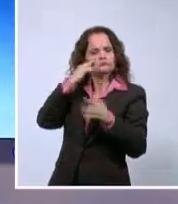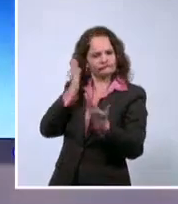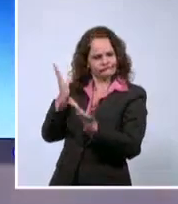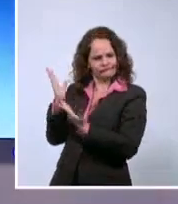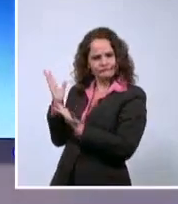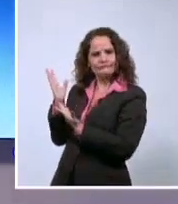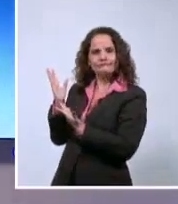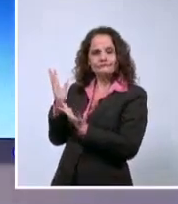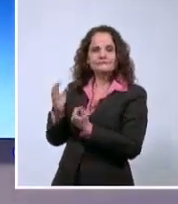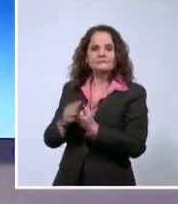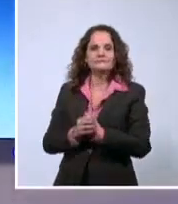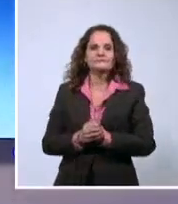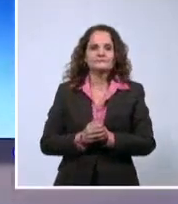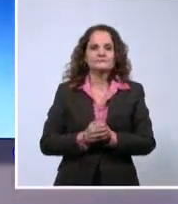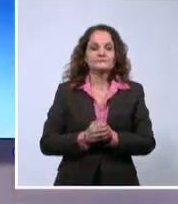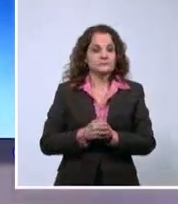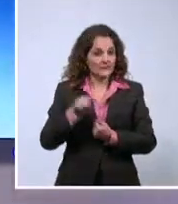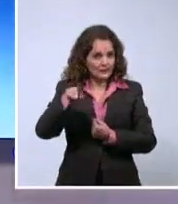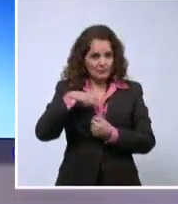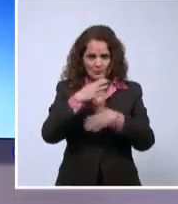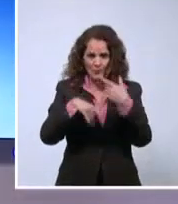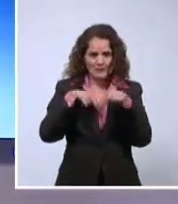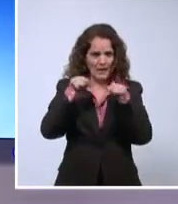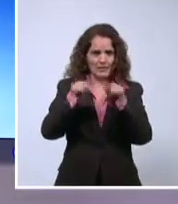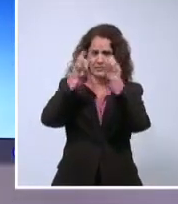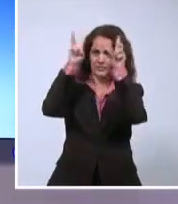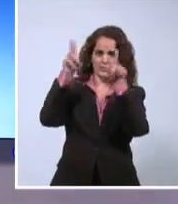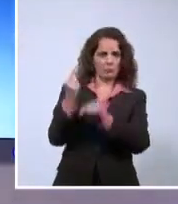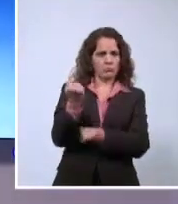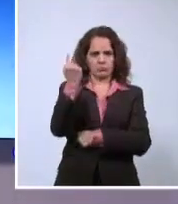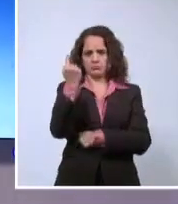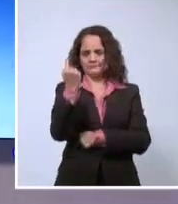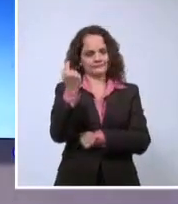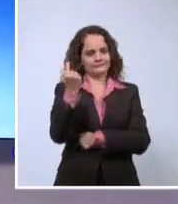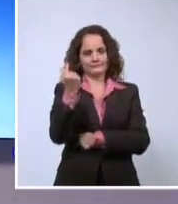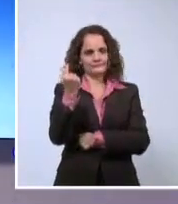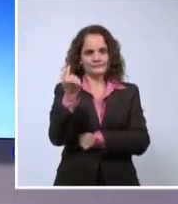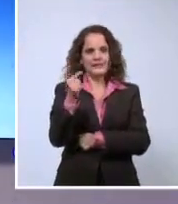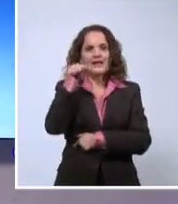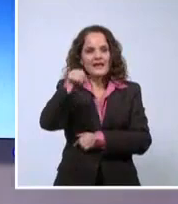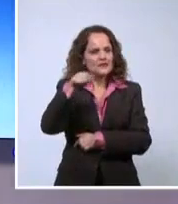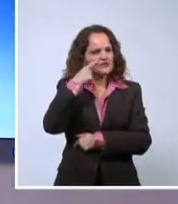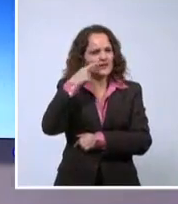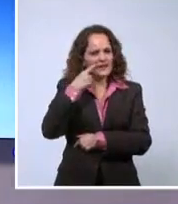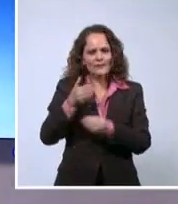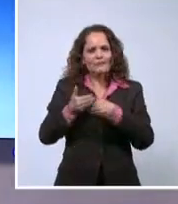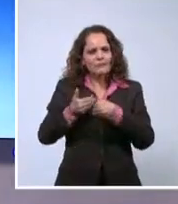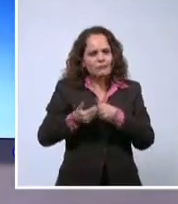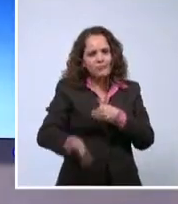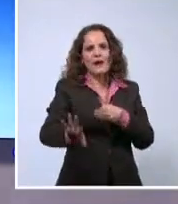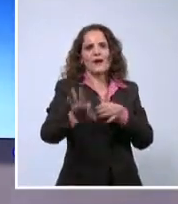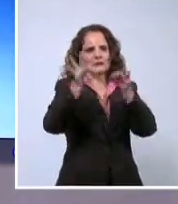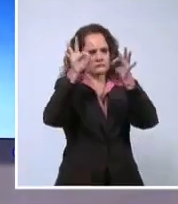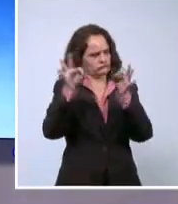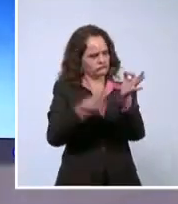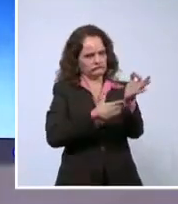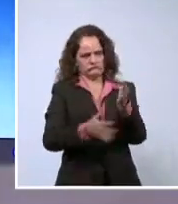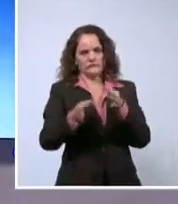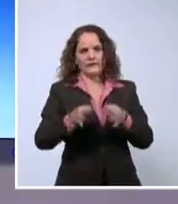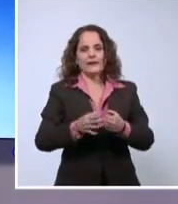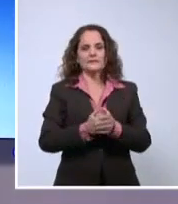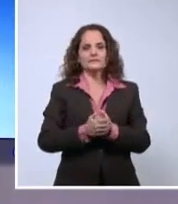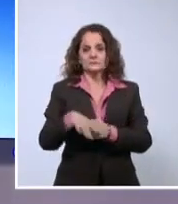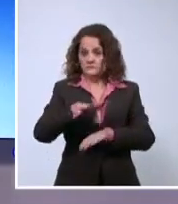ver hoy. Este no es un problema solo de las redes sociales. Esto que mostramos trasciende a la realidad material. Tenemos una nueva